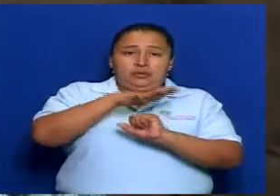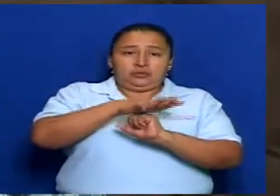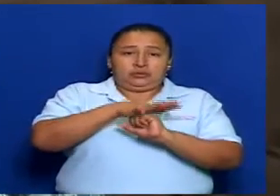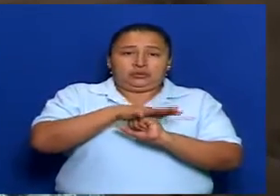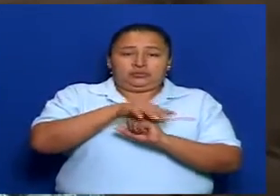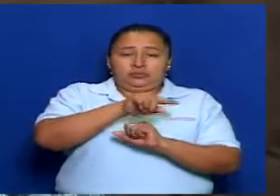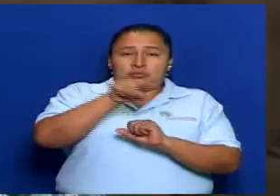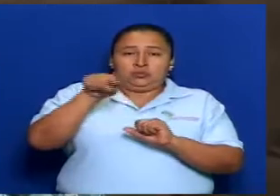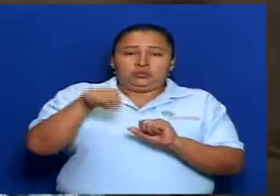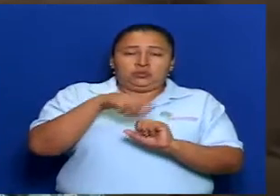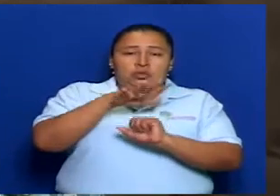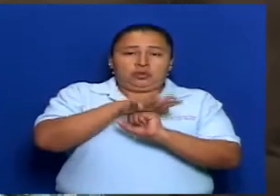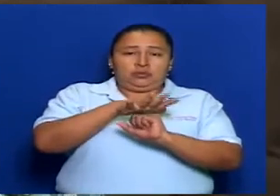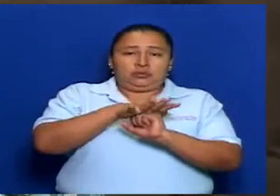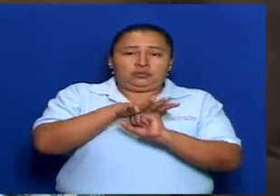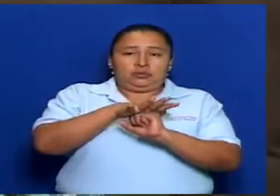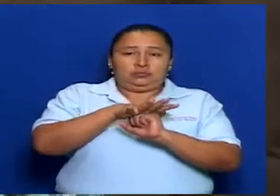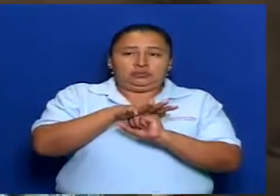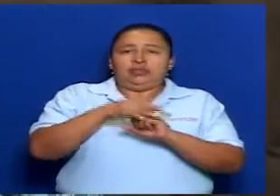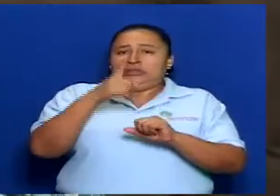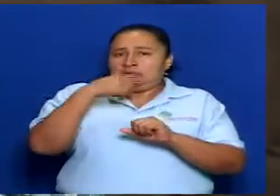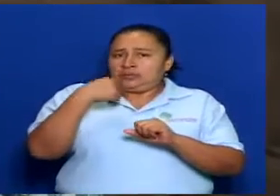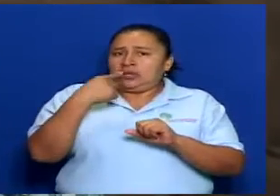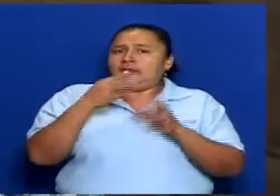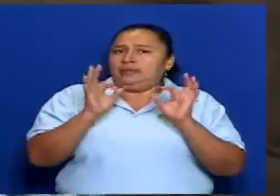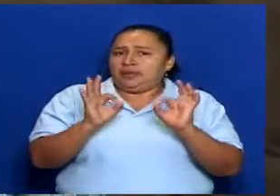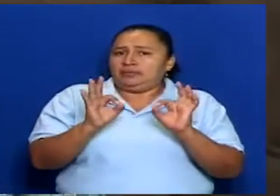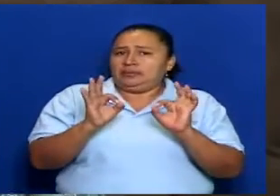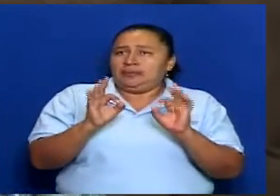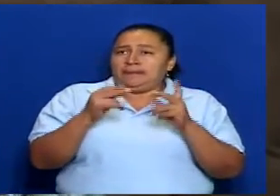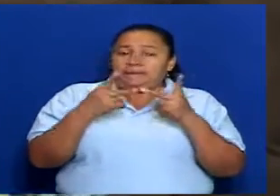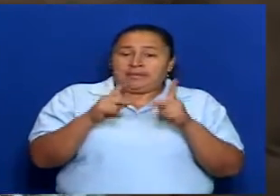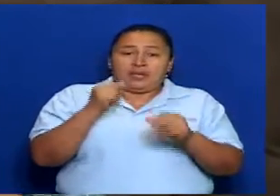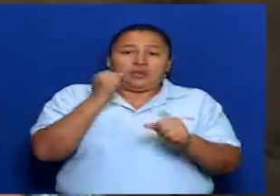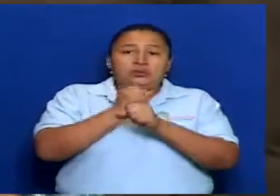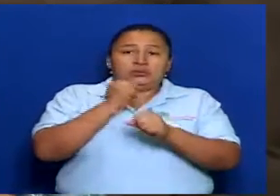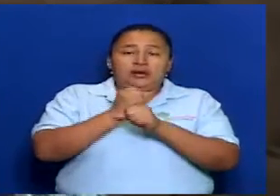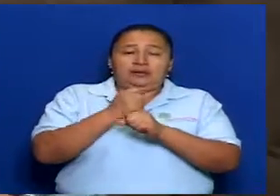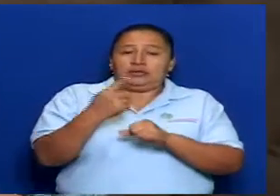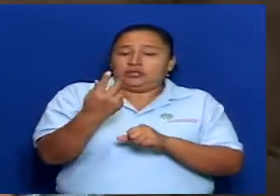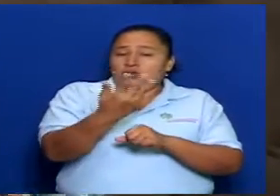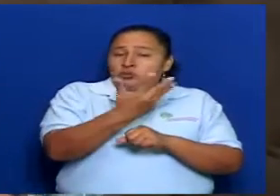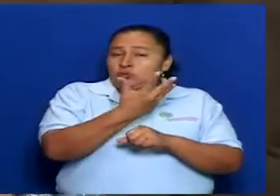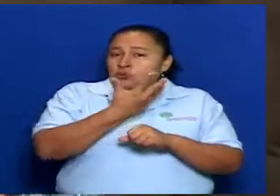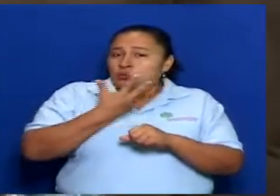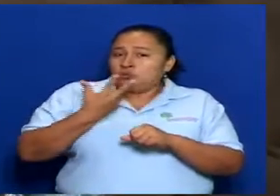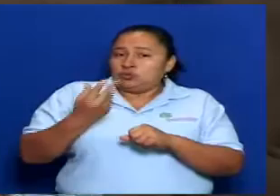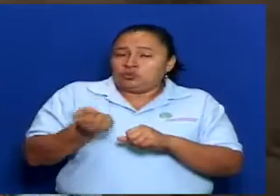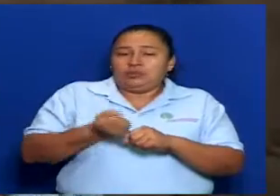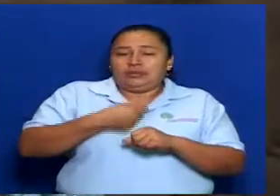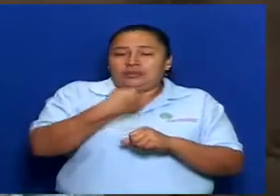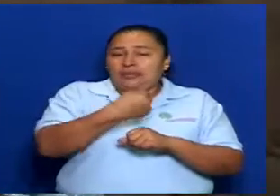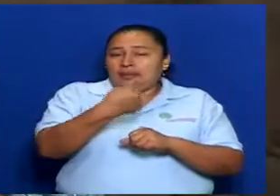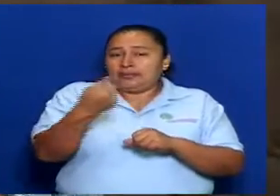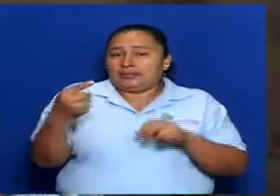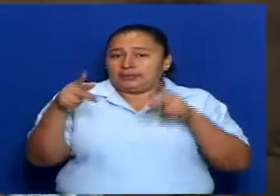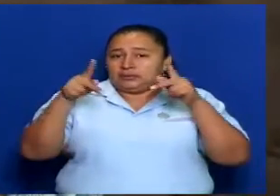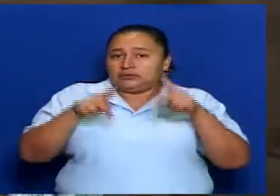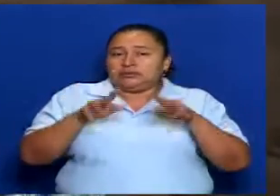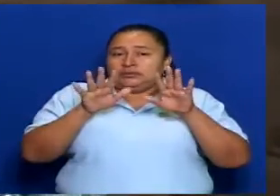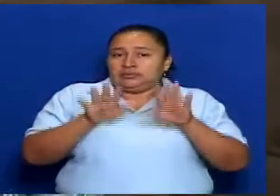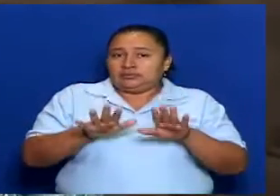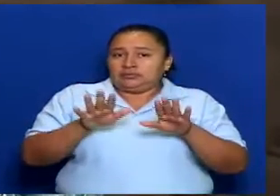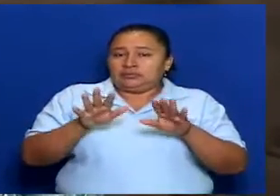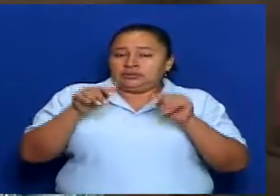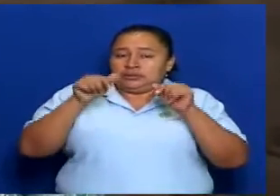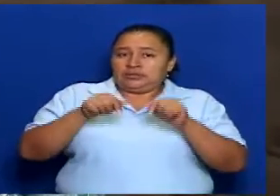que la comisión está dando la cara, pero es una tarea de todos y cada uno de los que estamos aquí en la